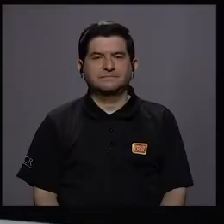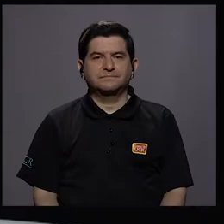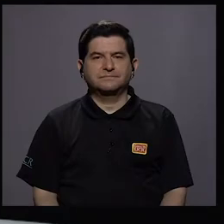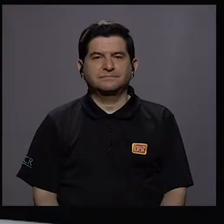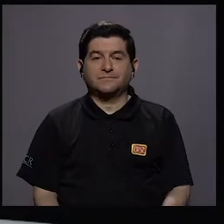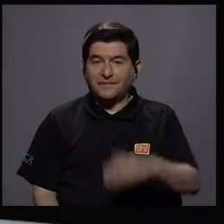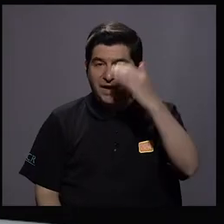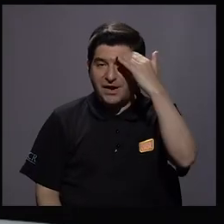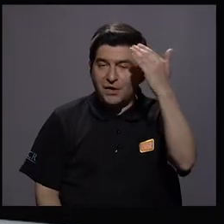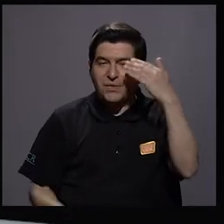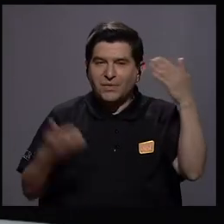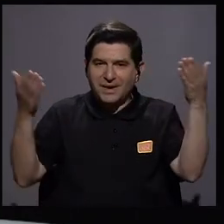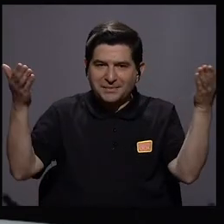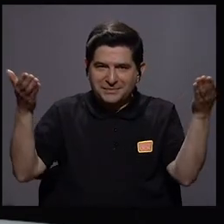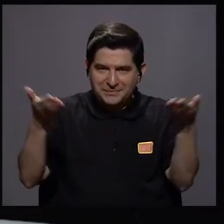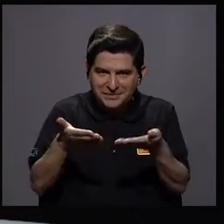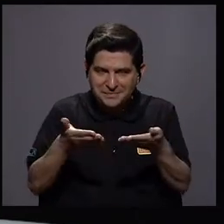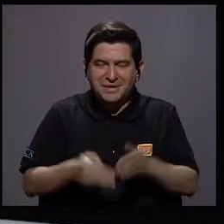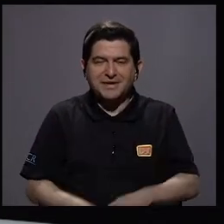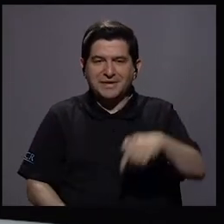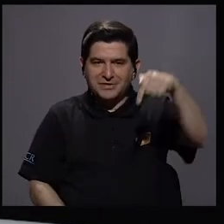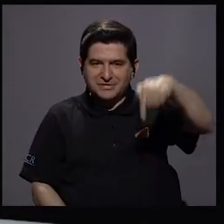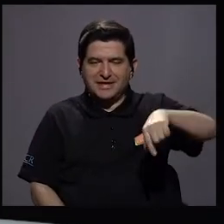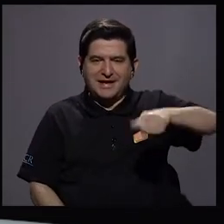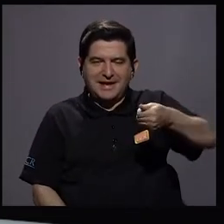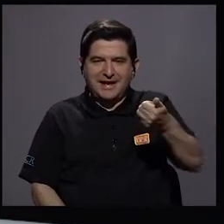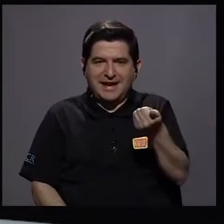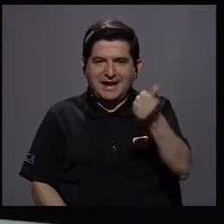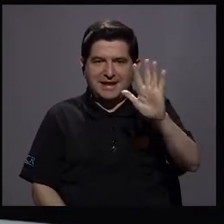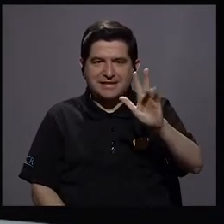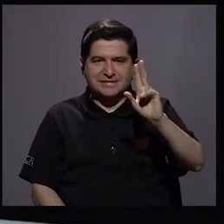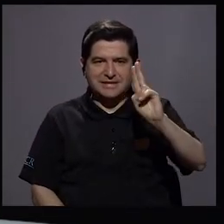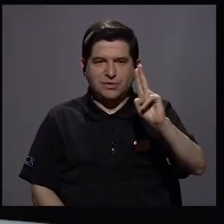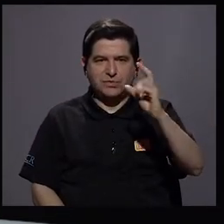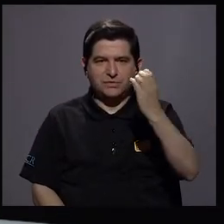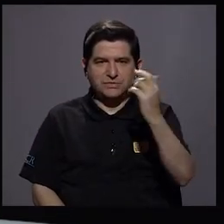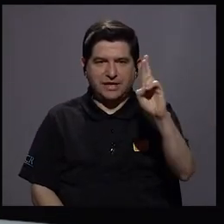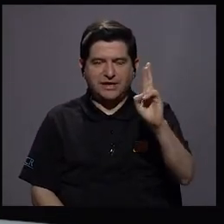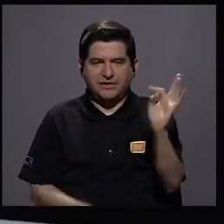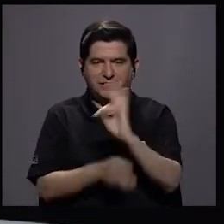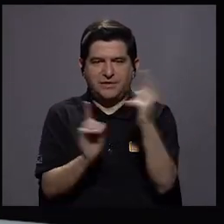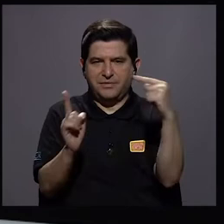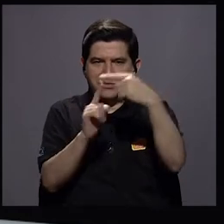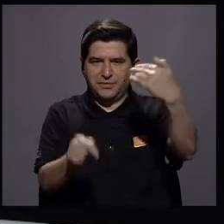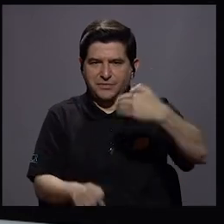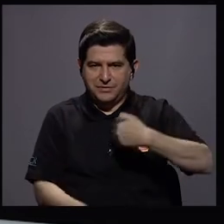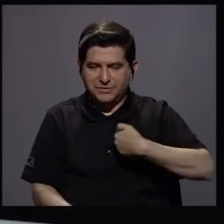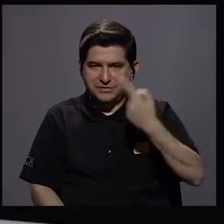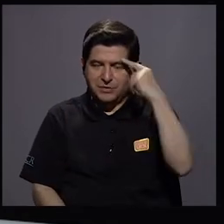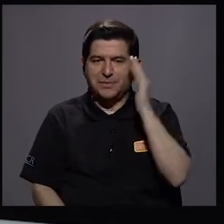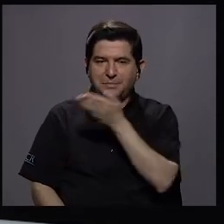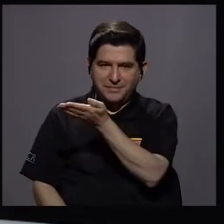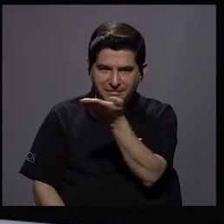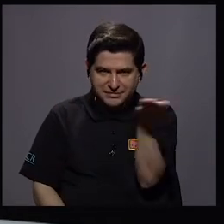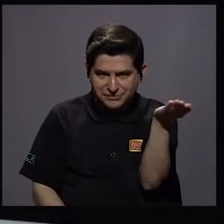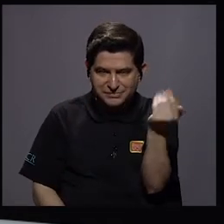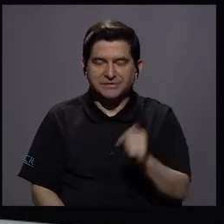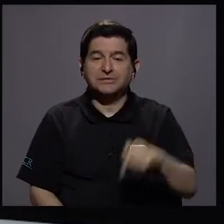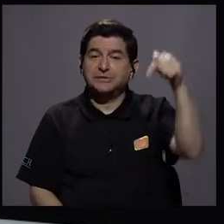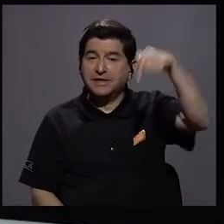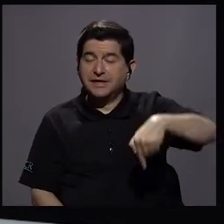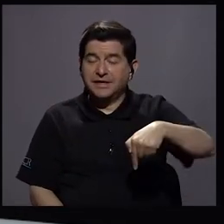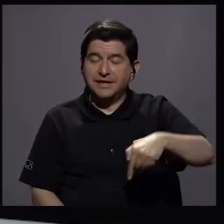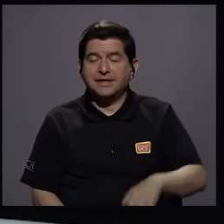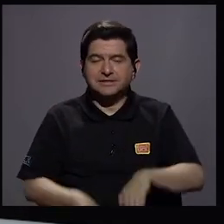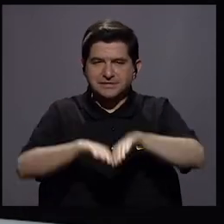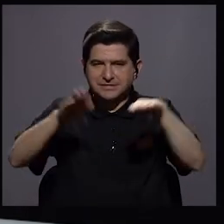Hola, bienvenidos y bienvenidas acá a Canal 15, Universidad de Costa Rica, donde hacemos televisión con sentido para ustedes. Y hoy, en esta